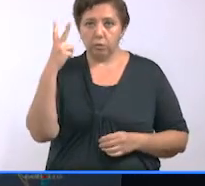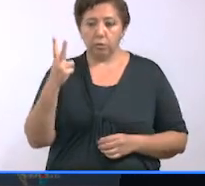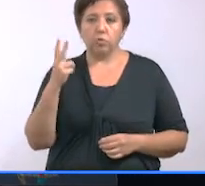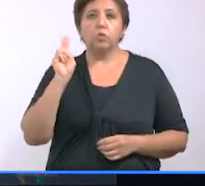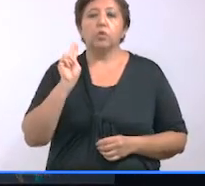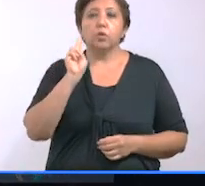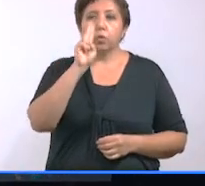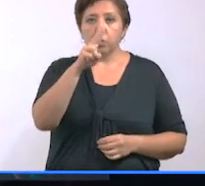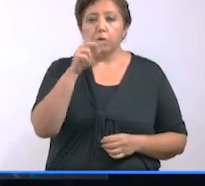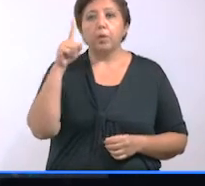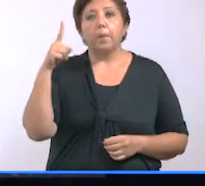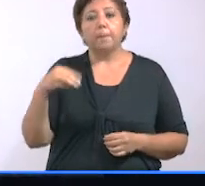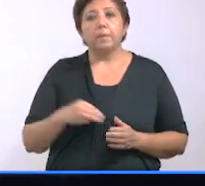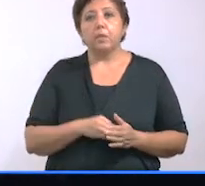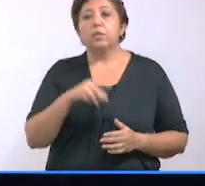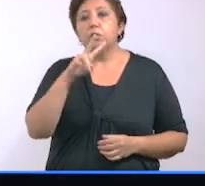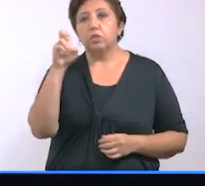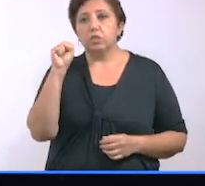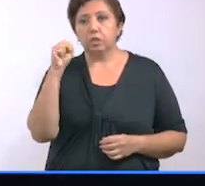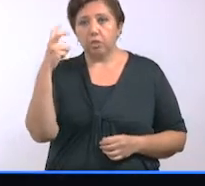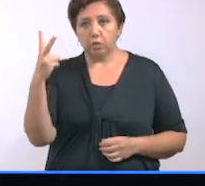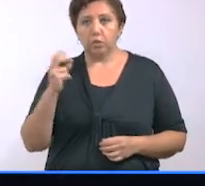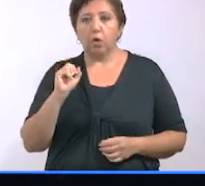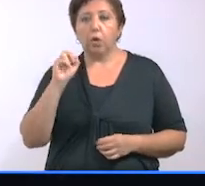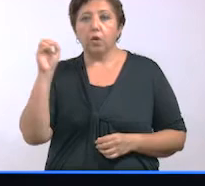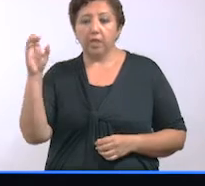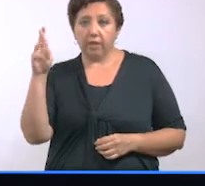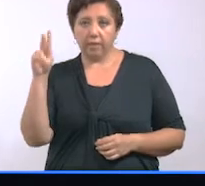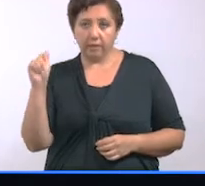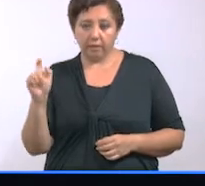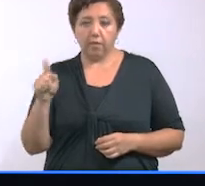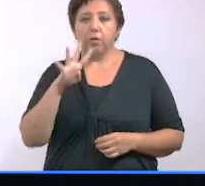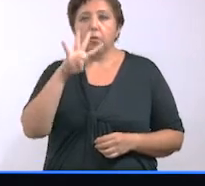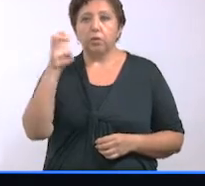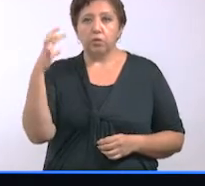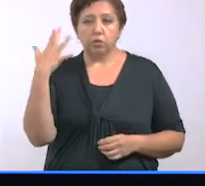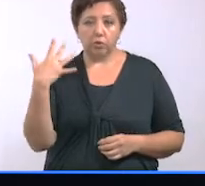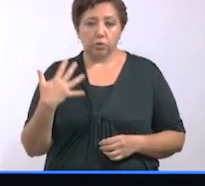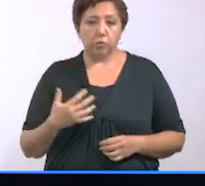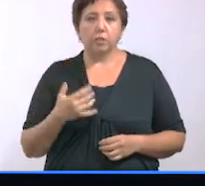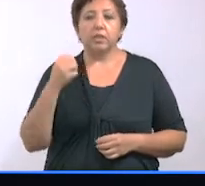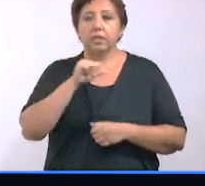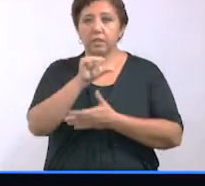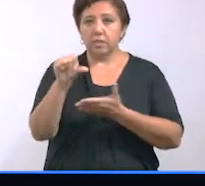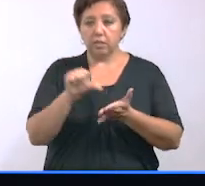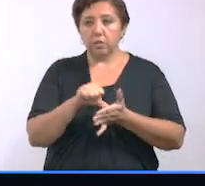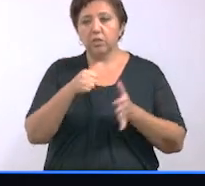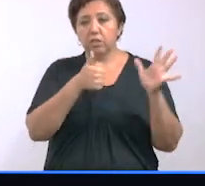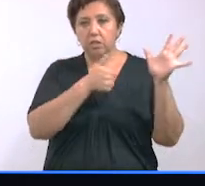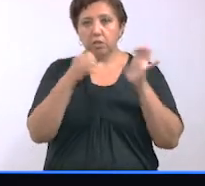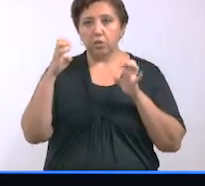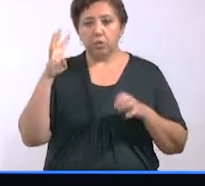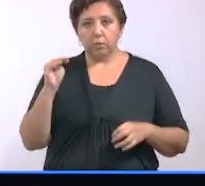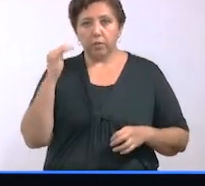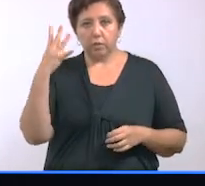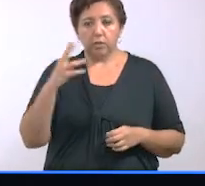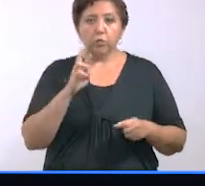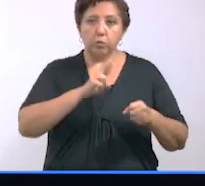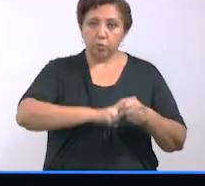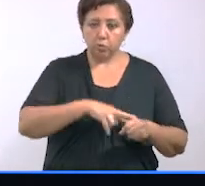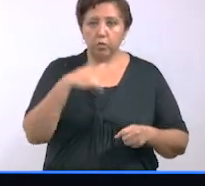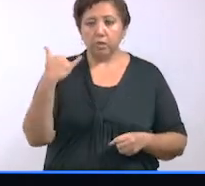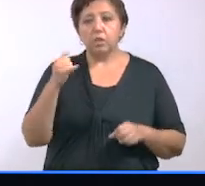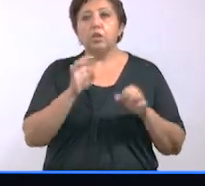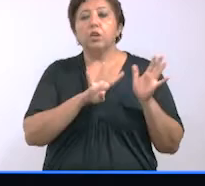la zona norte, 1,262 en la zona oriente, 450 en la zona centro, 695 en la zona sur